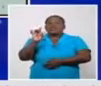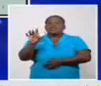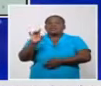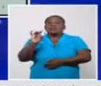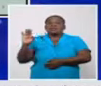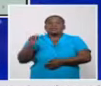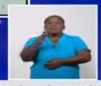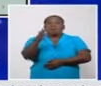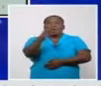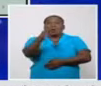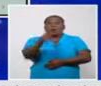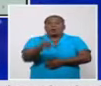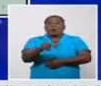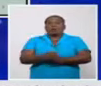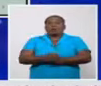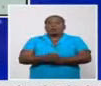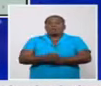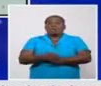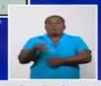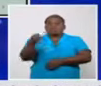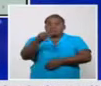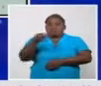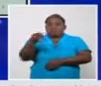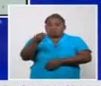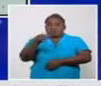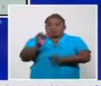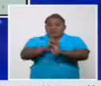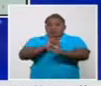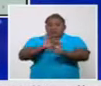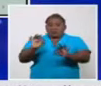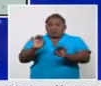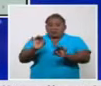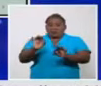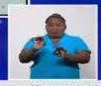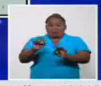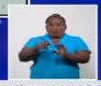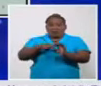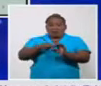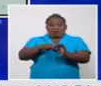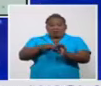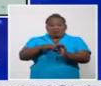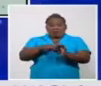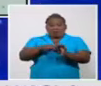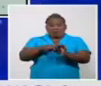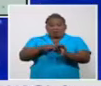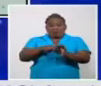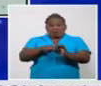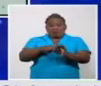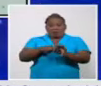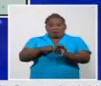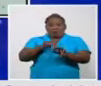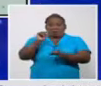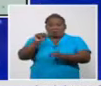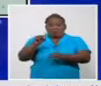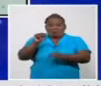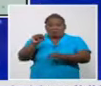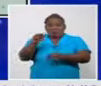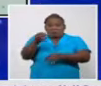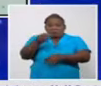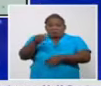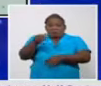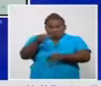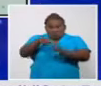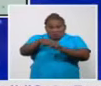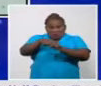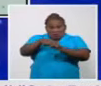municipio especial Isla de la Juventud también para este universo para este municipio pues una